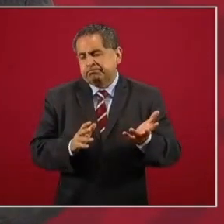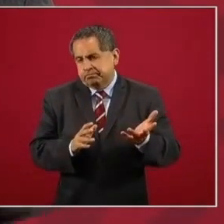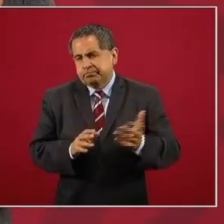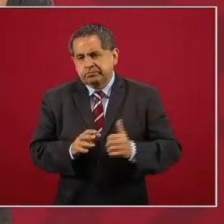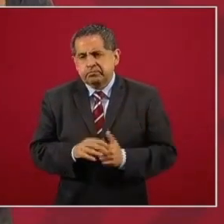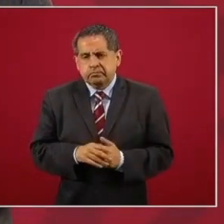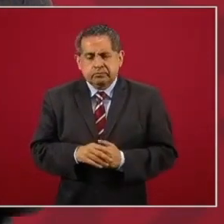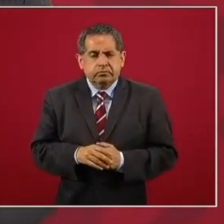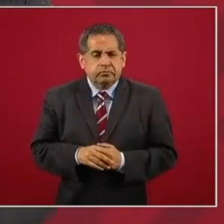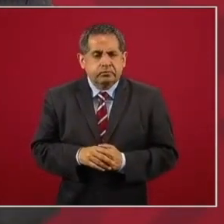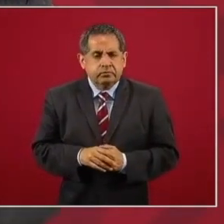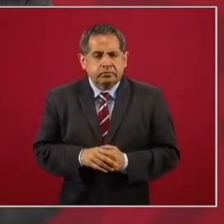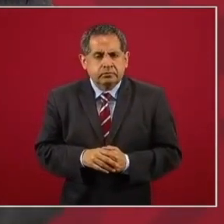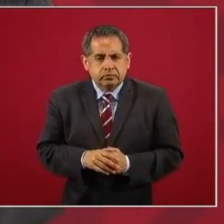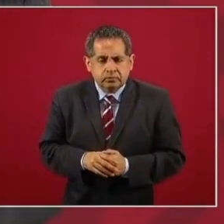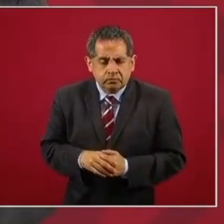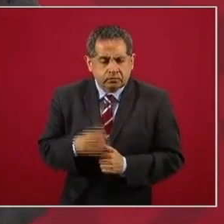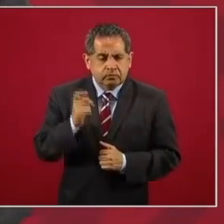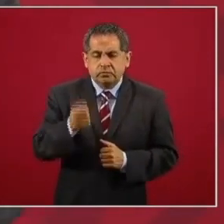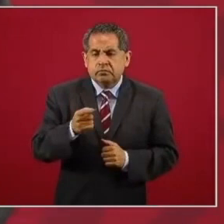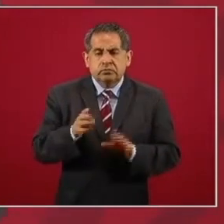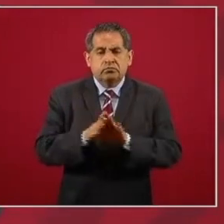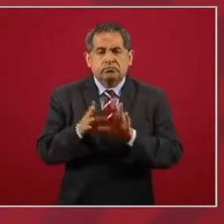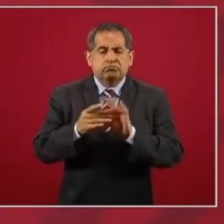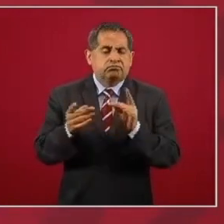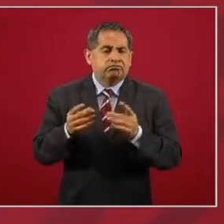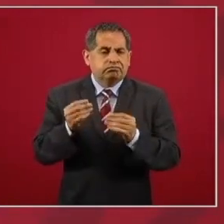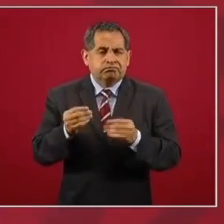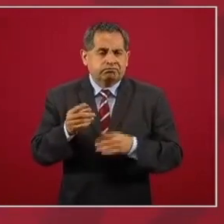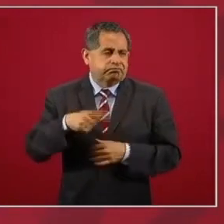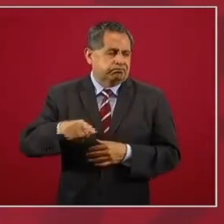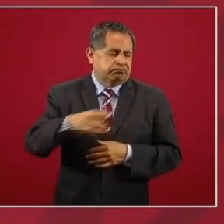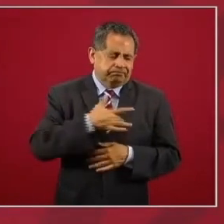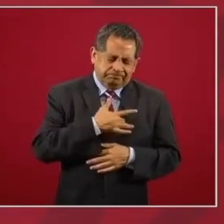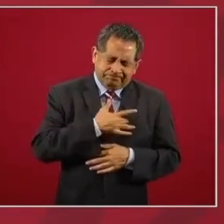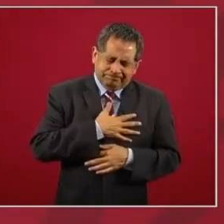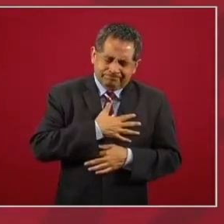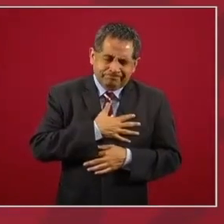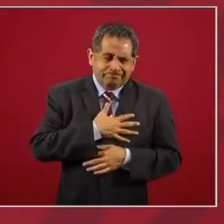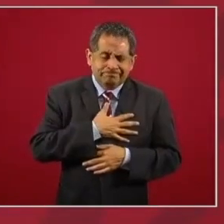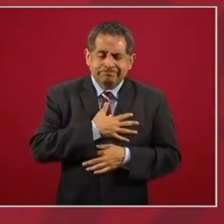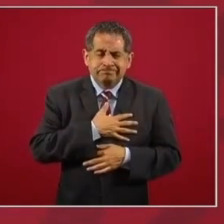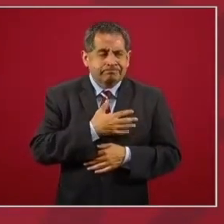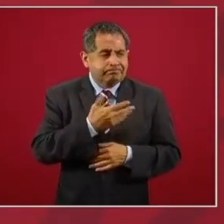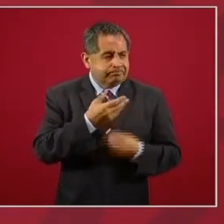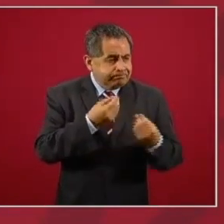que produce mucho dolor, que